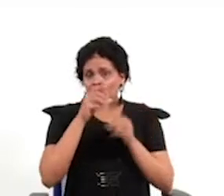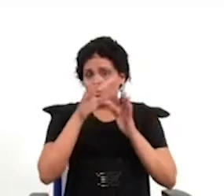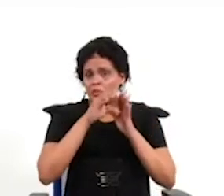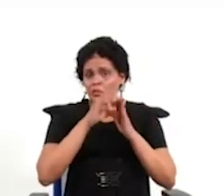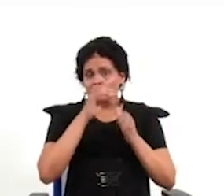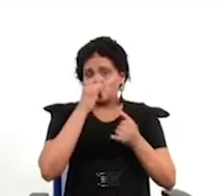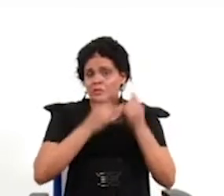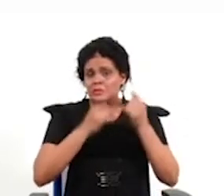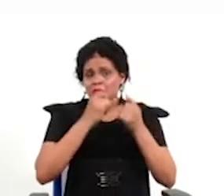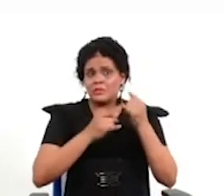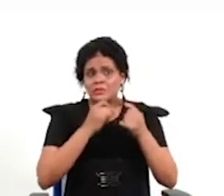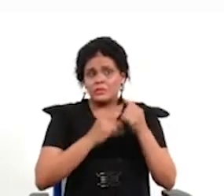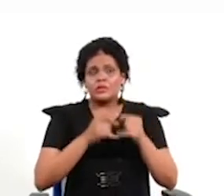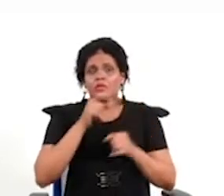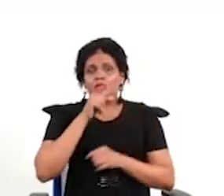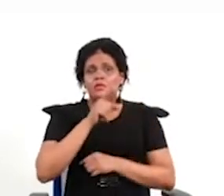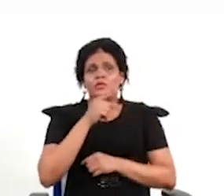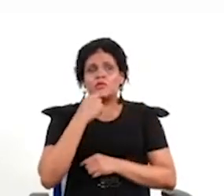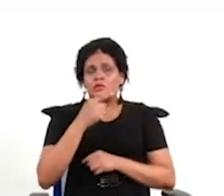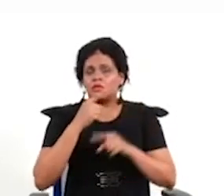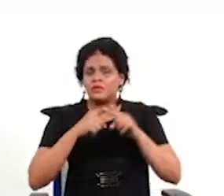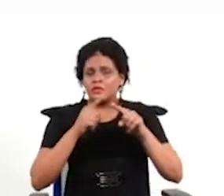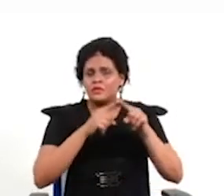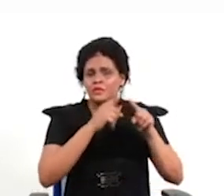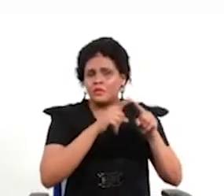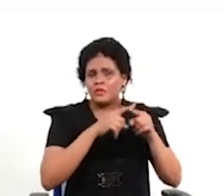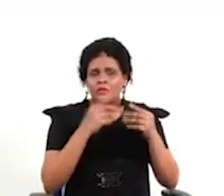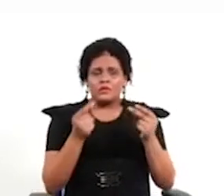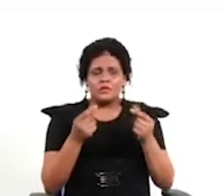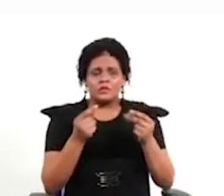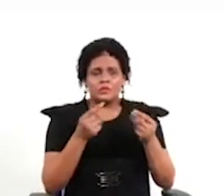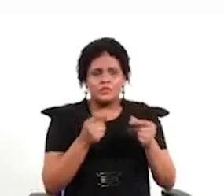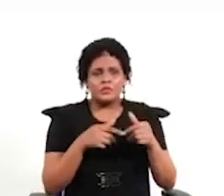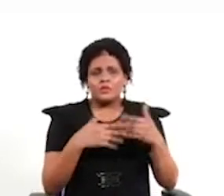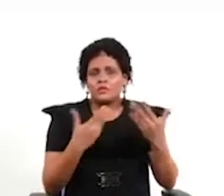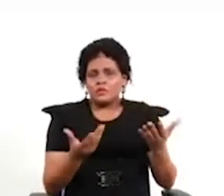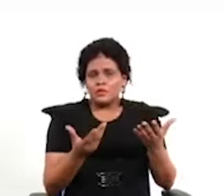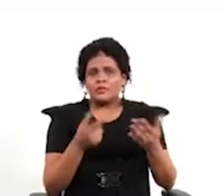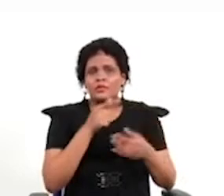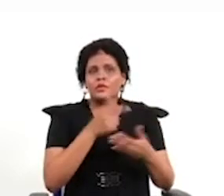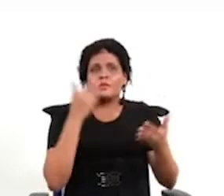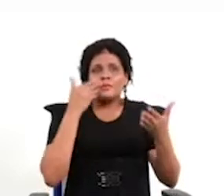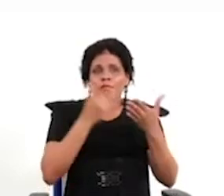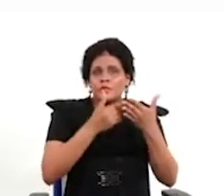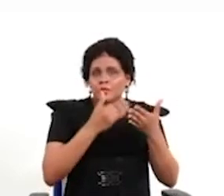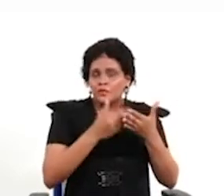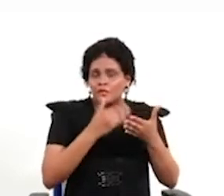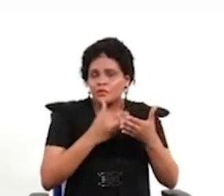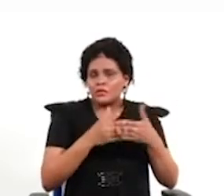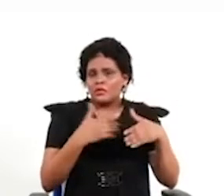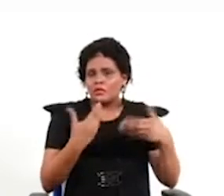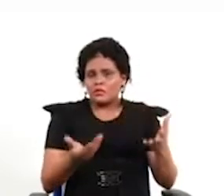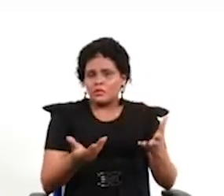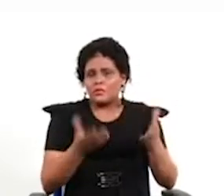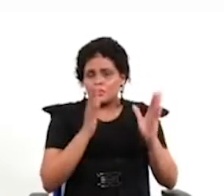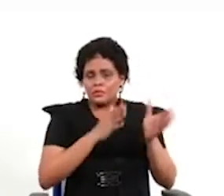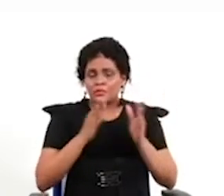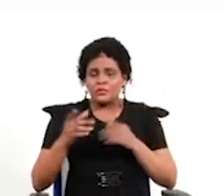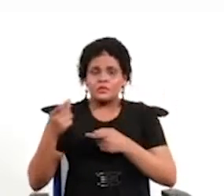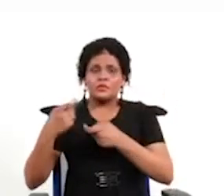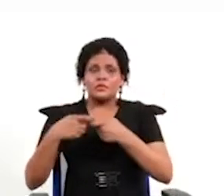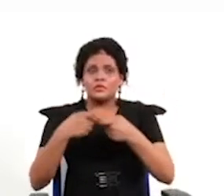sobre los distintos casos, 29, como decía, desde el 76 hasta la actualidad, lo que vemos